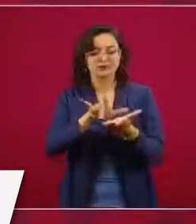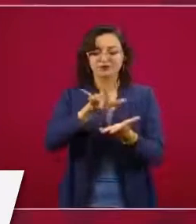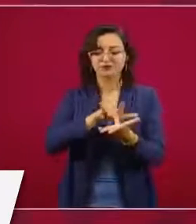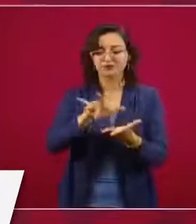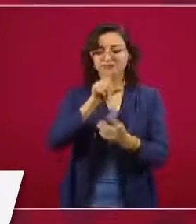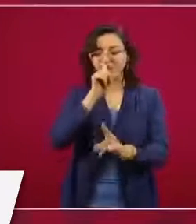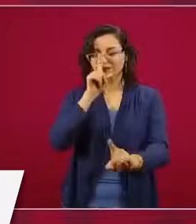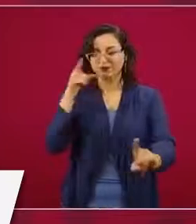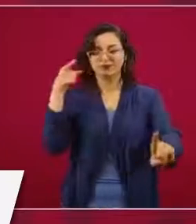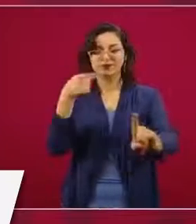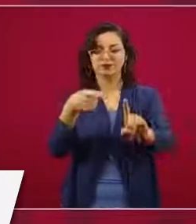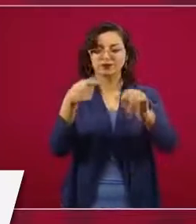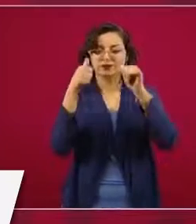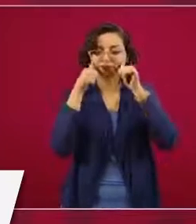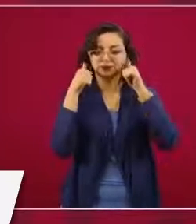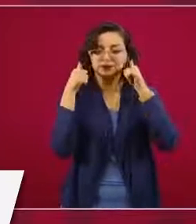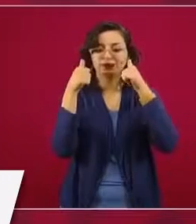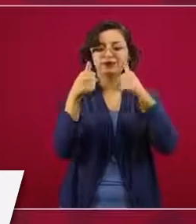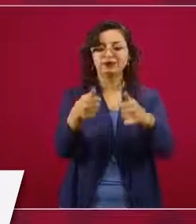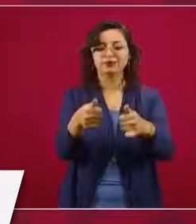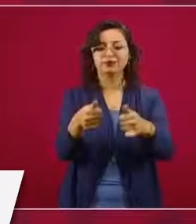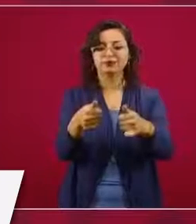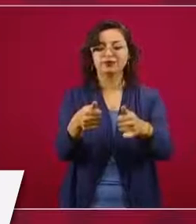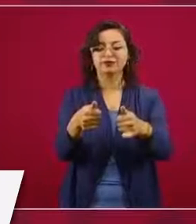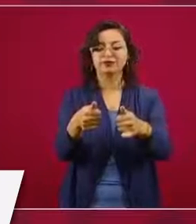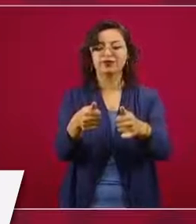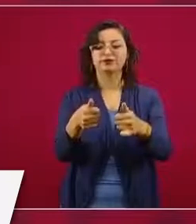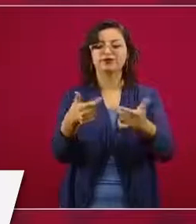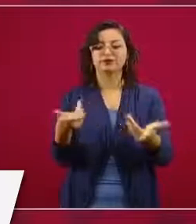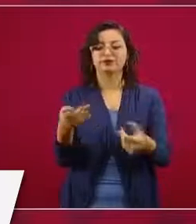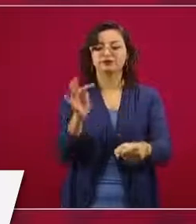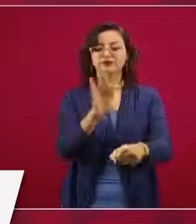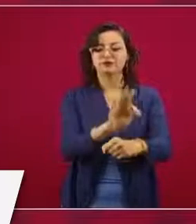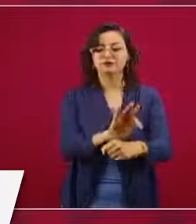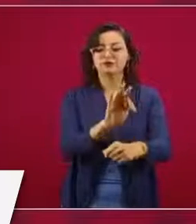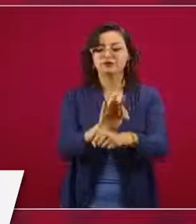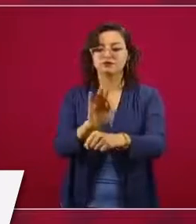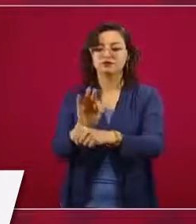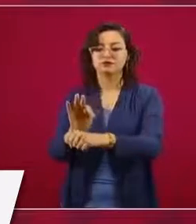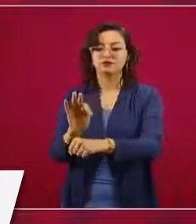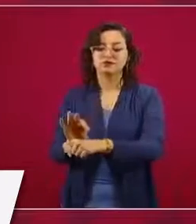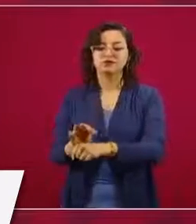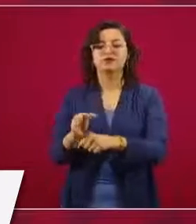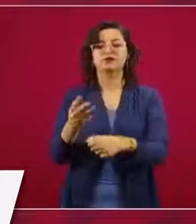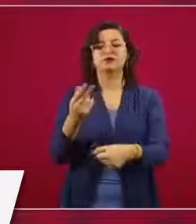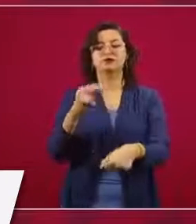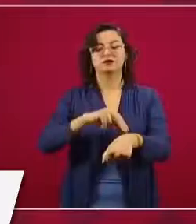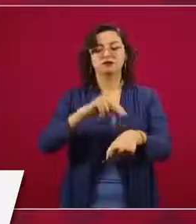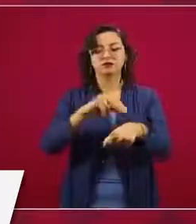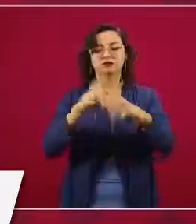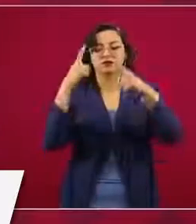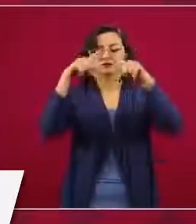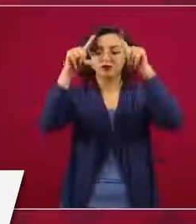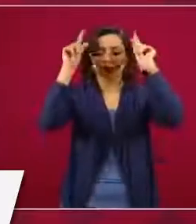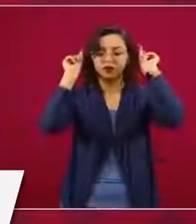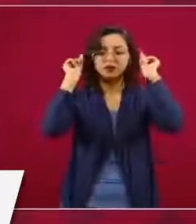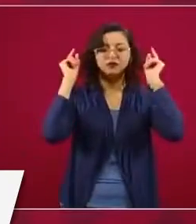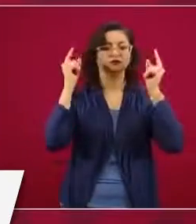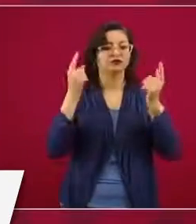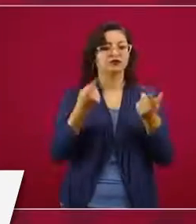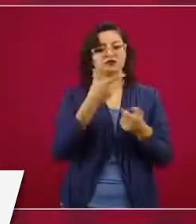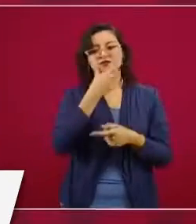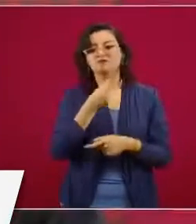en atender, en proteger a las enfermeras, a los médicos, en que tengan los